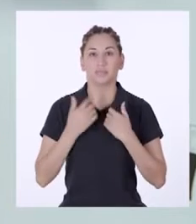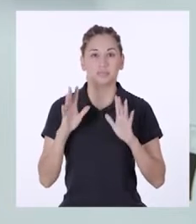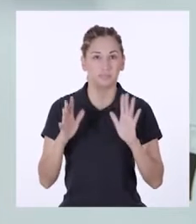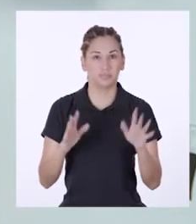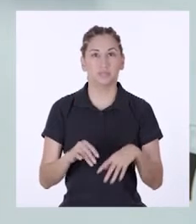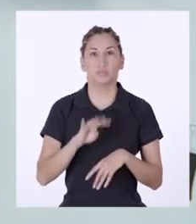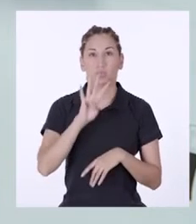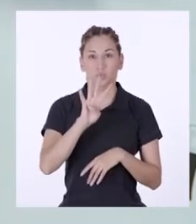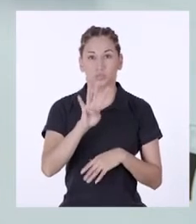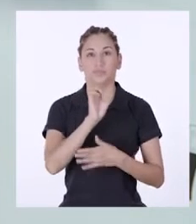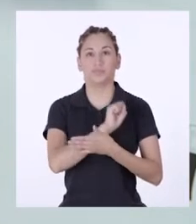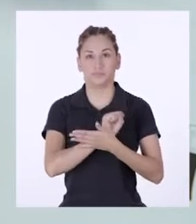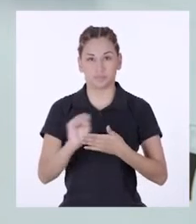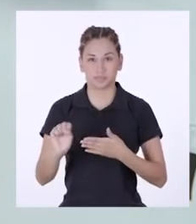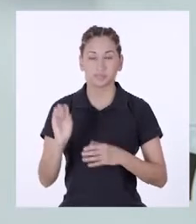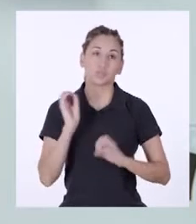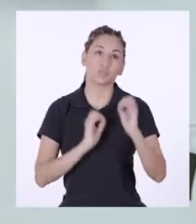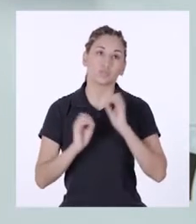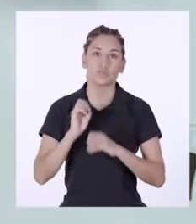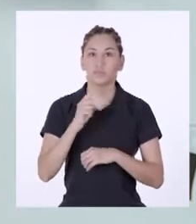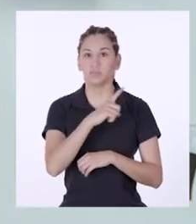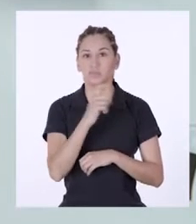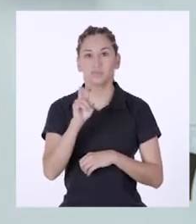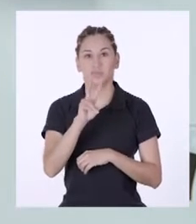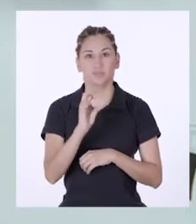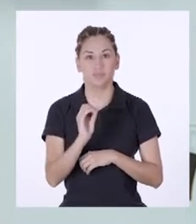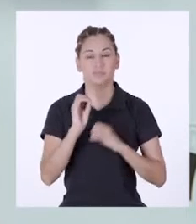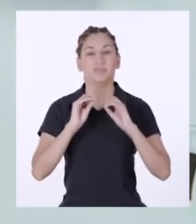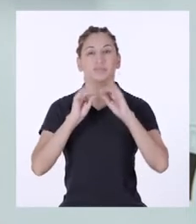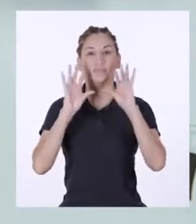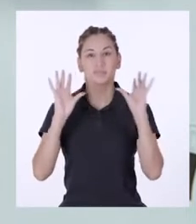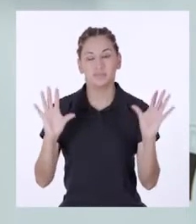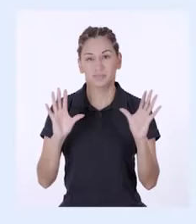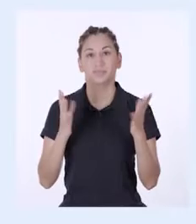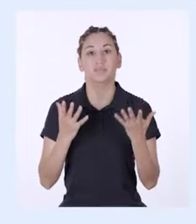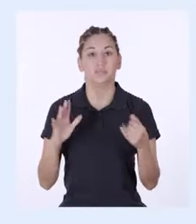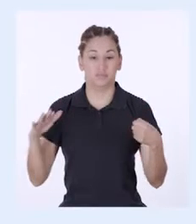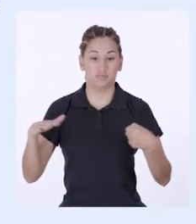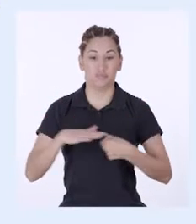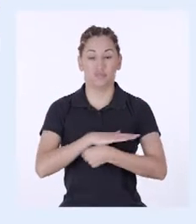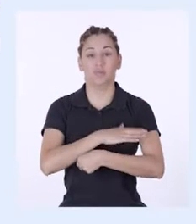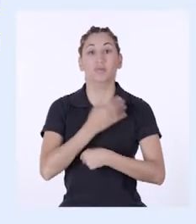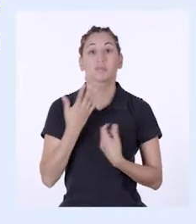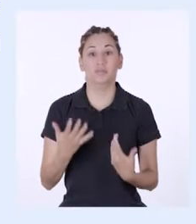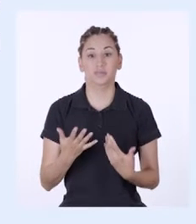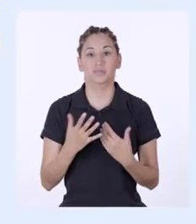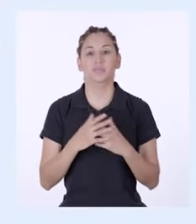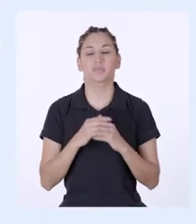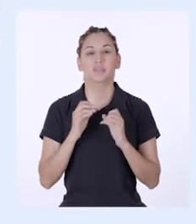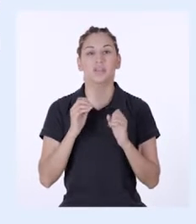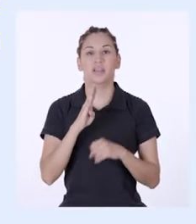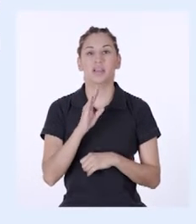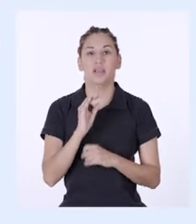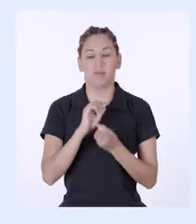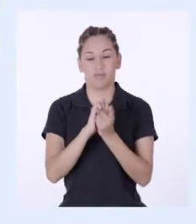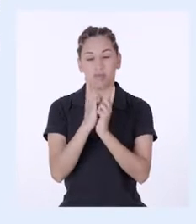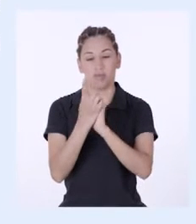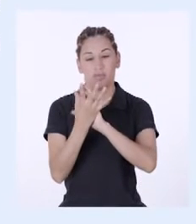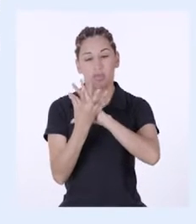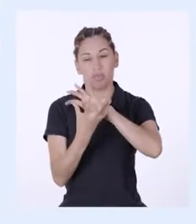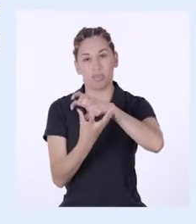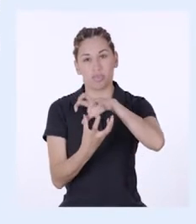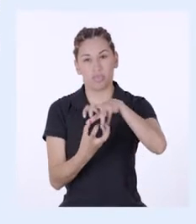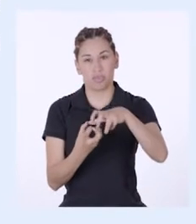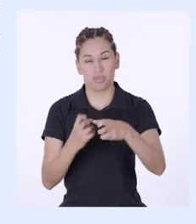unos cuatro meses o 120 días para completar la biodegradación, que es la